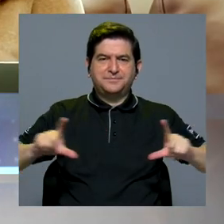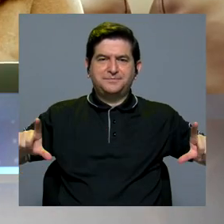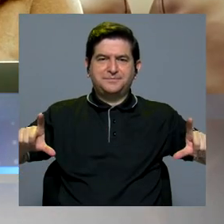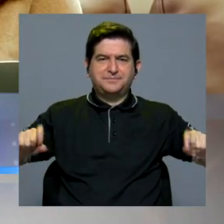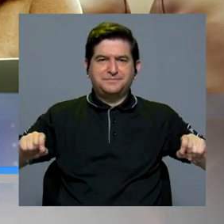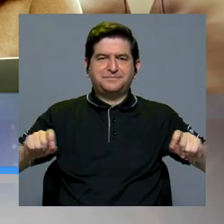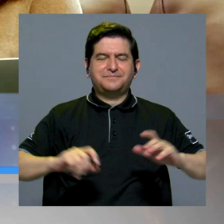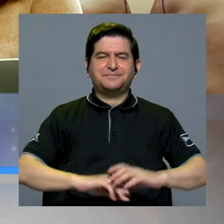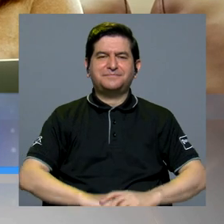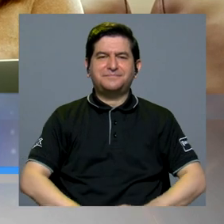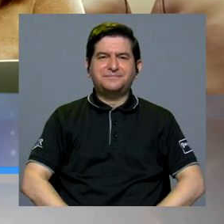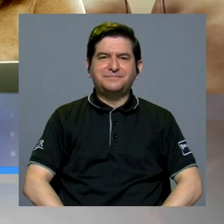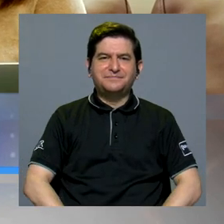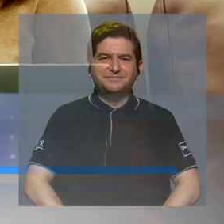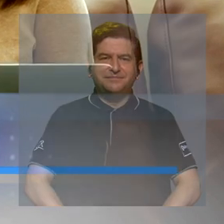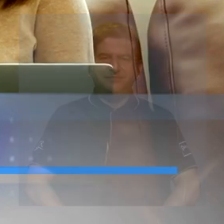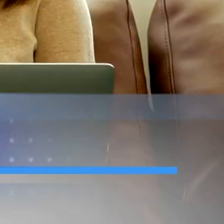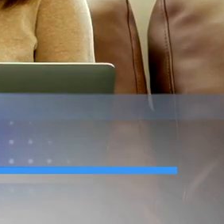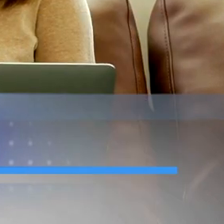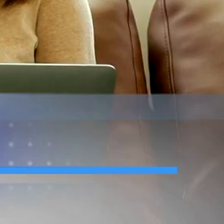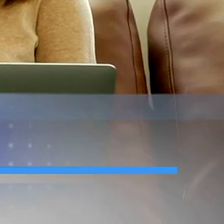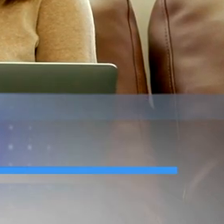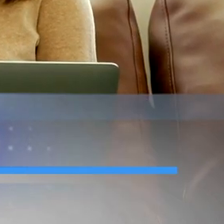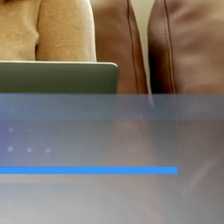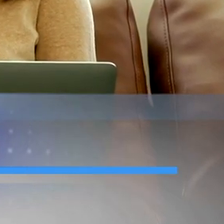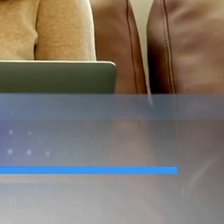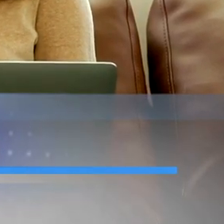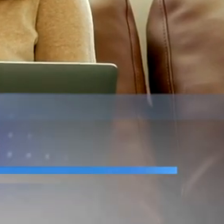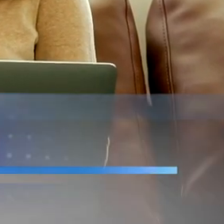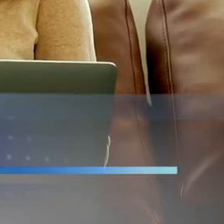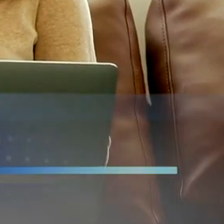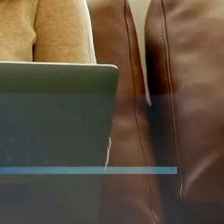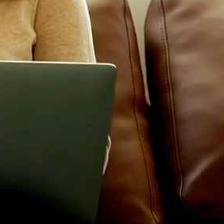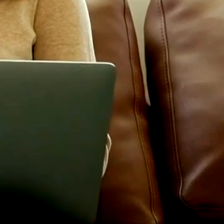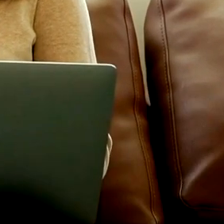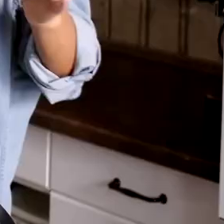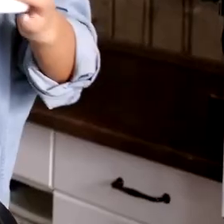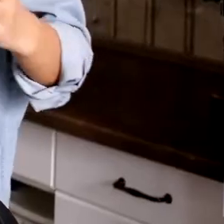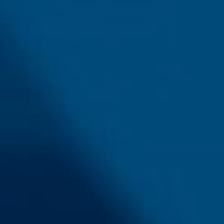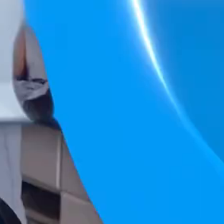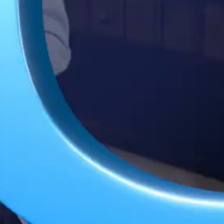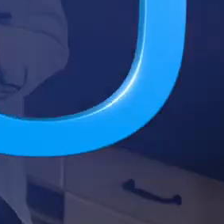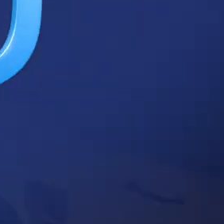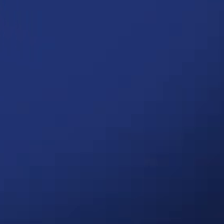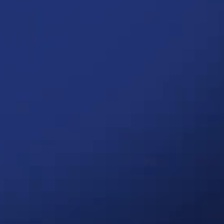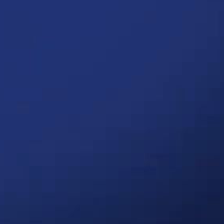.prosic.ucr.ac.cr